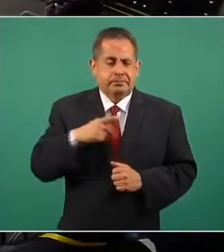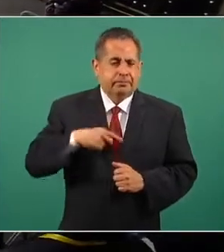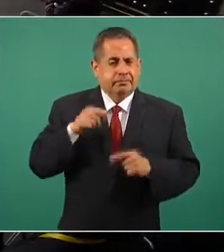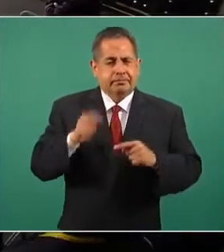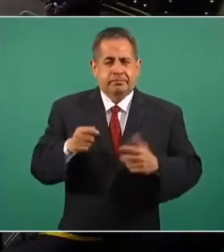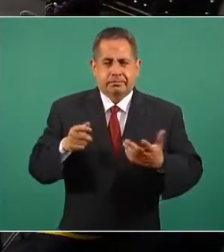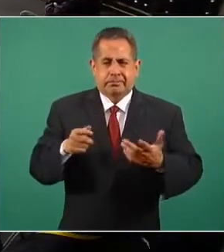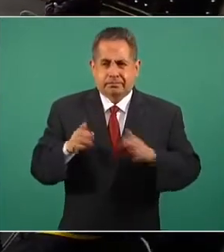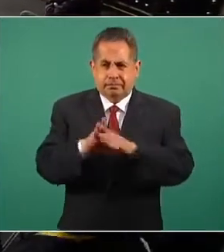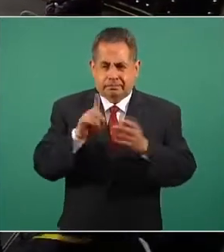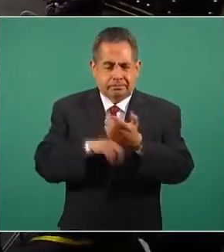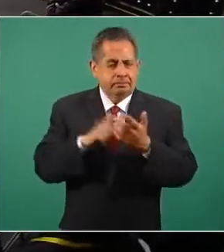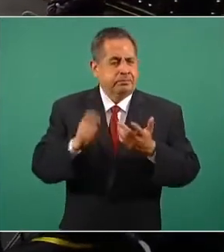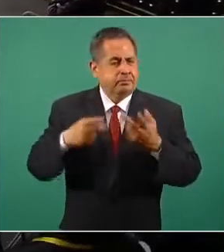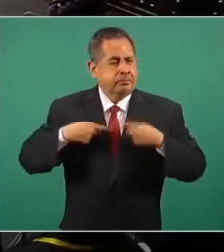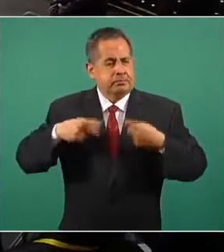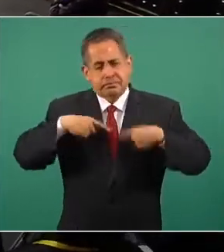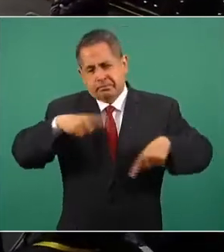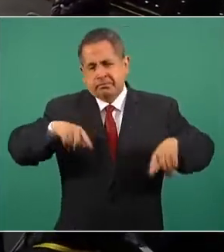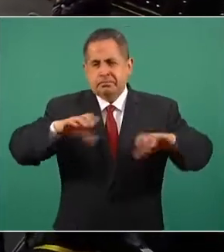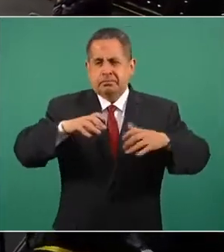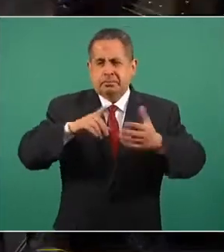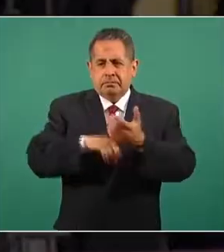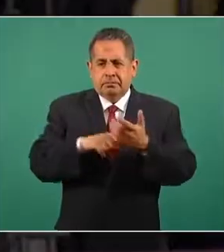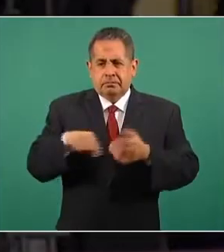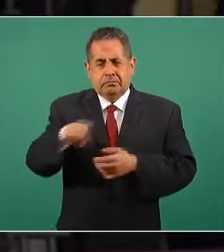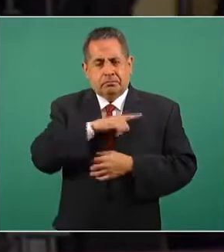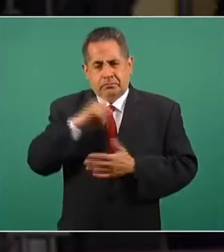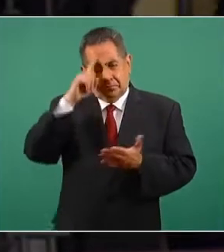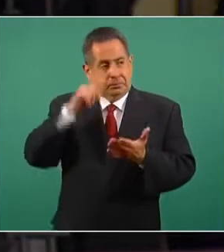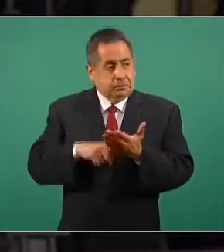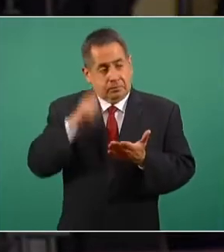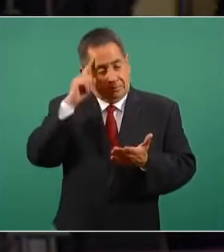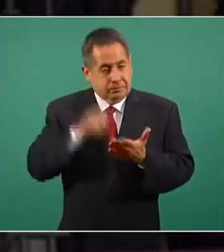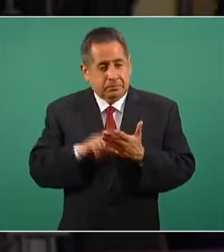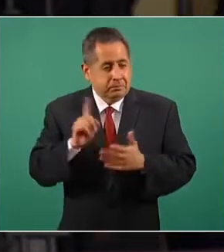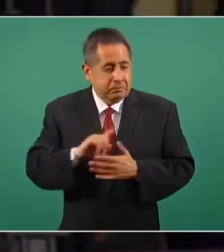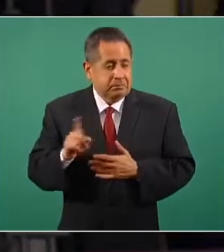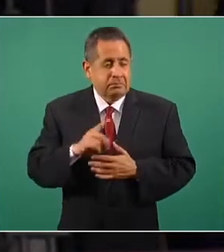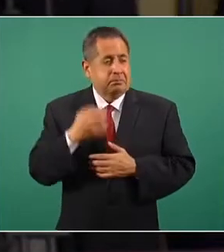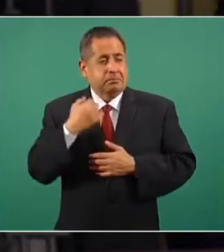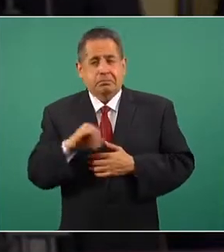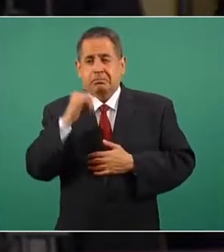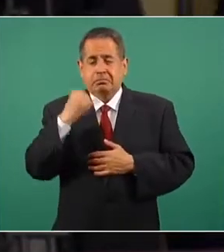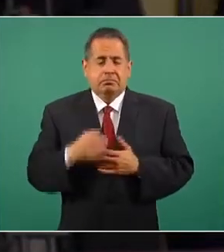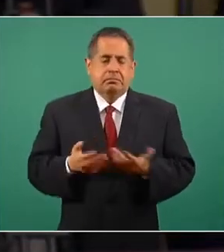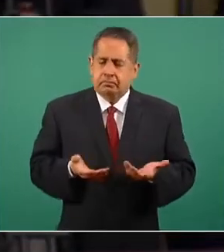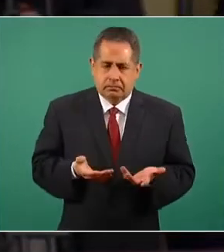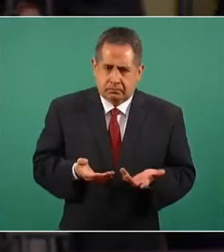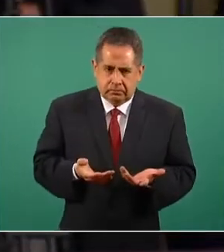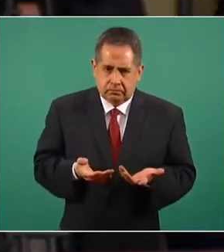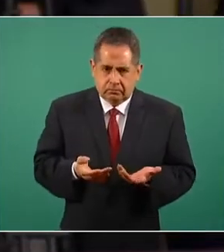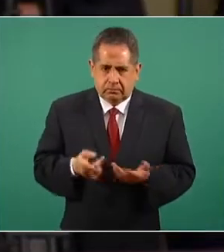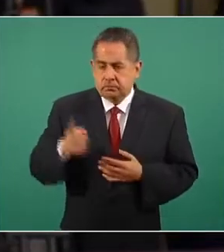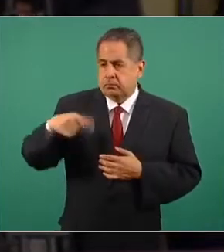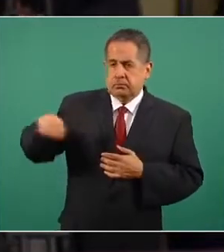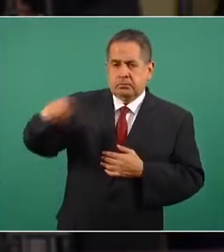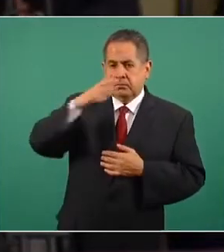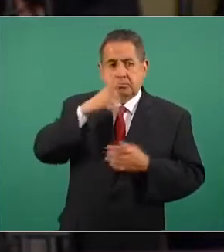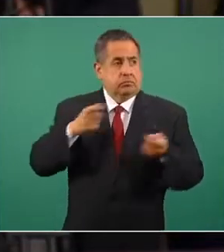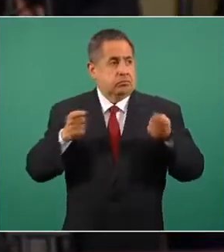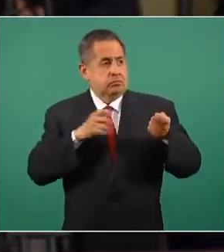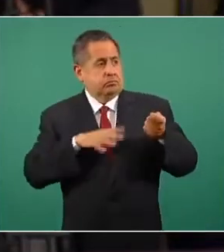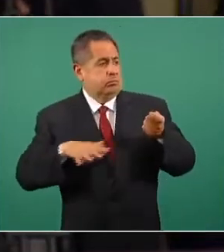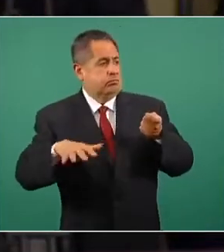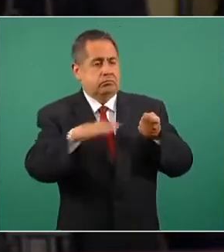Tenemos mucha gente que no cree todavía en la justicia, que porque nadie está en la cárcel, pero pues ustedes no pueden manejar a